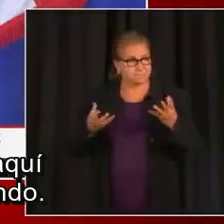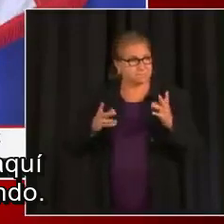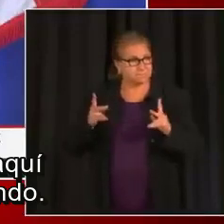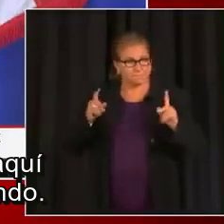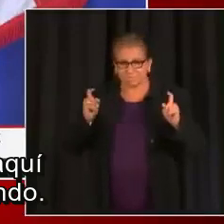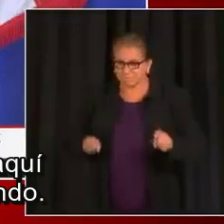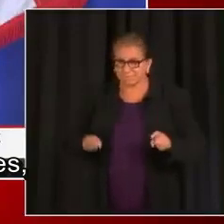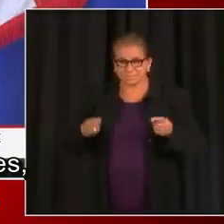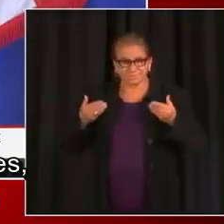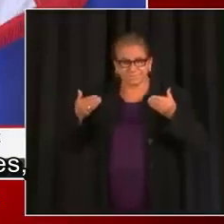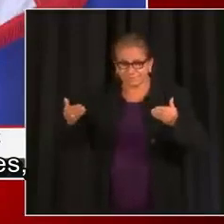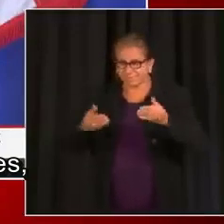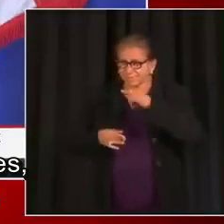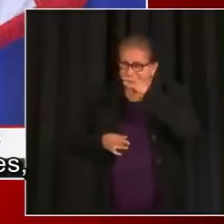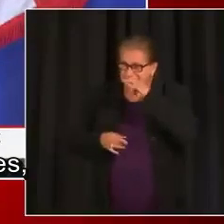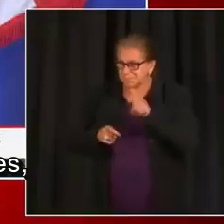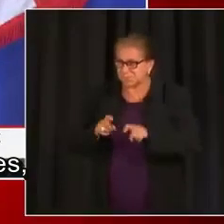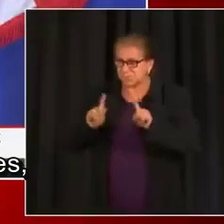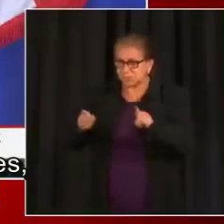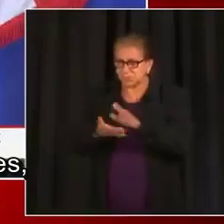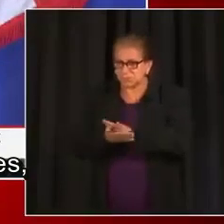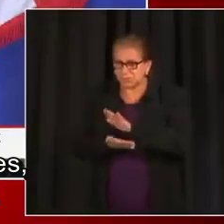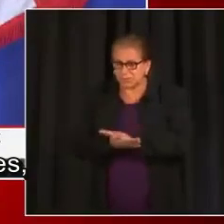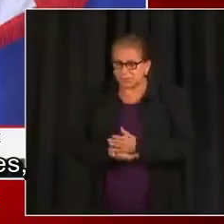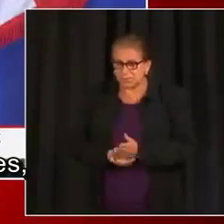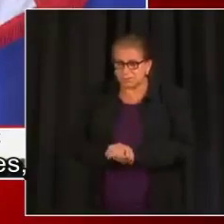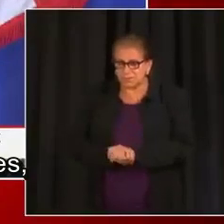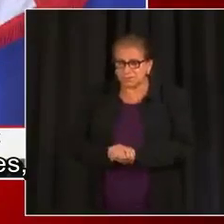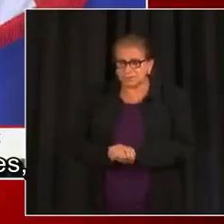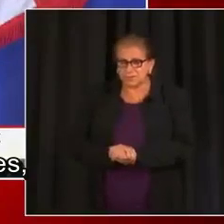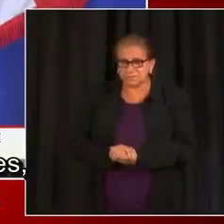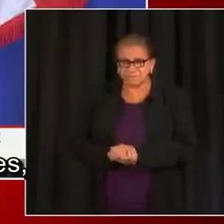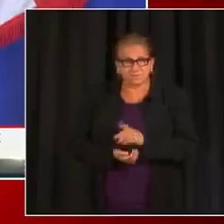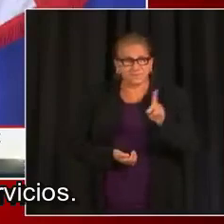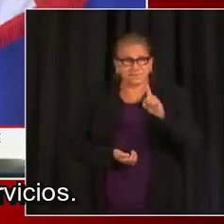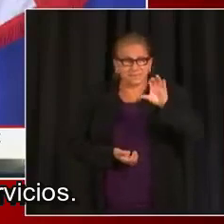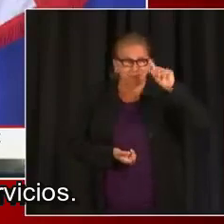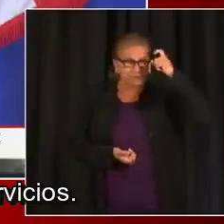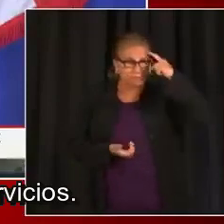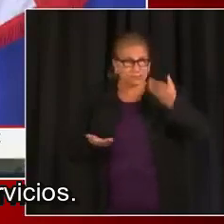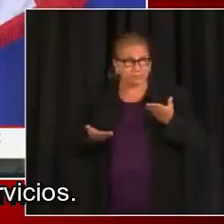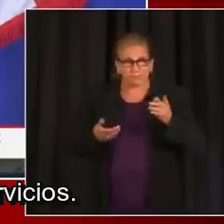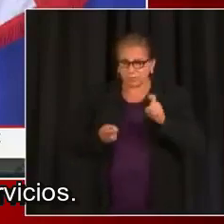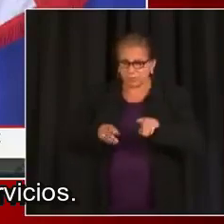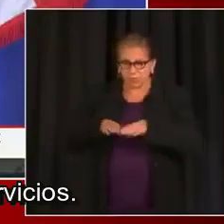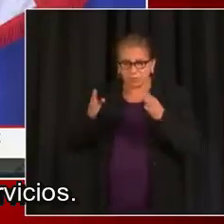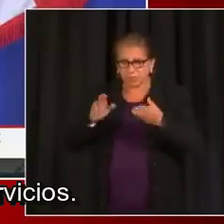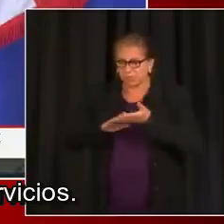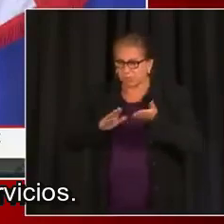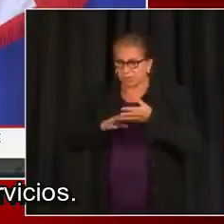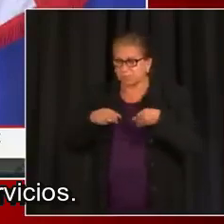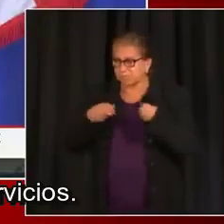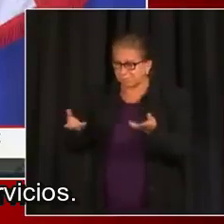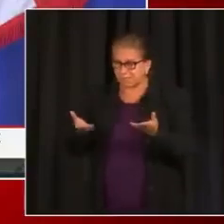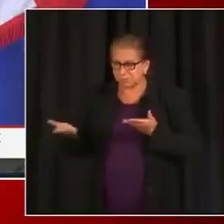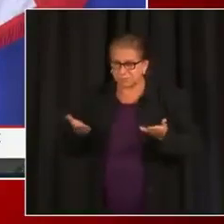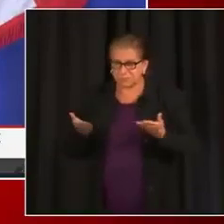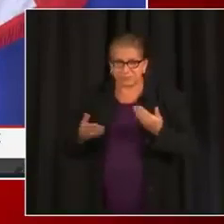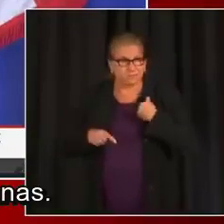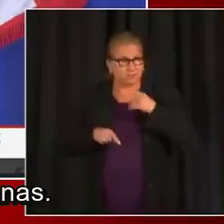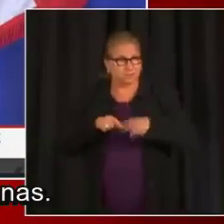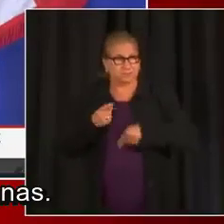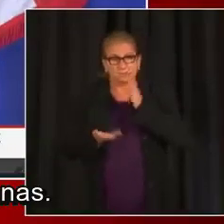funcionando. Los niños van a tener que ir a las clases. La gente tiene que trabajar. Los servicios del gobierno se tienen que proporcionar.